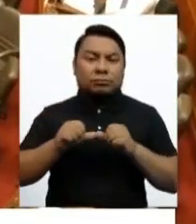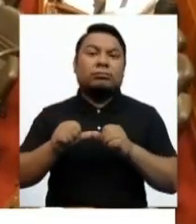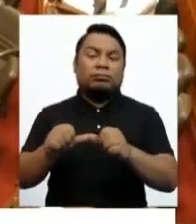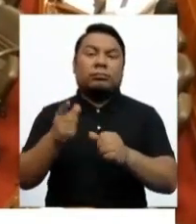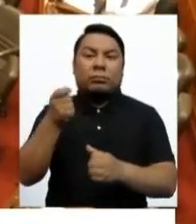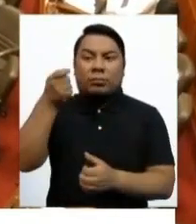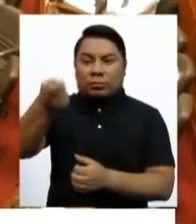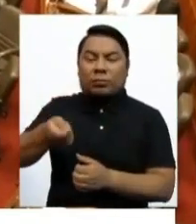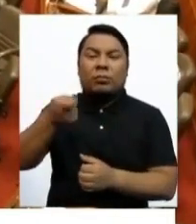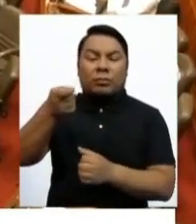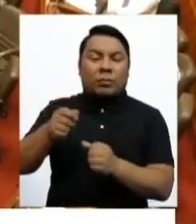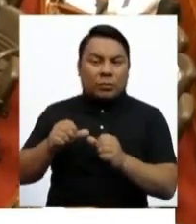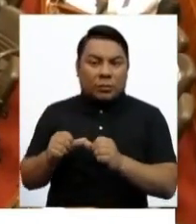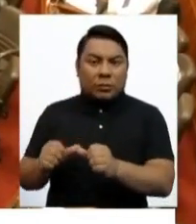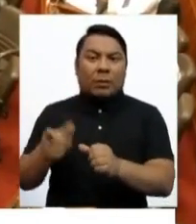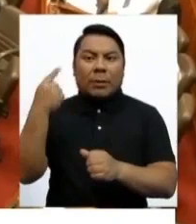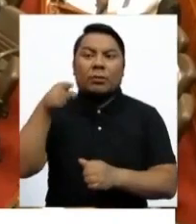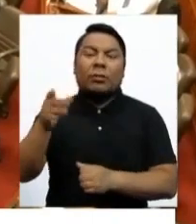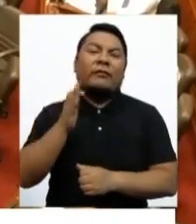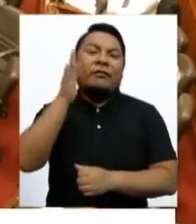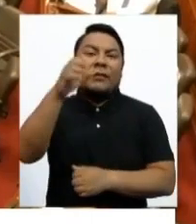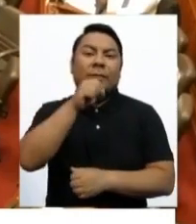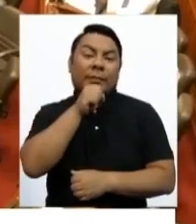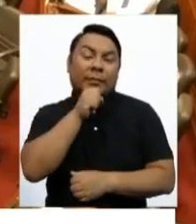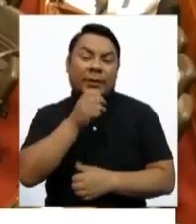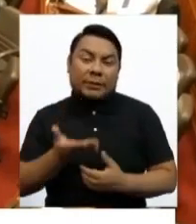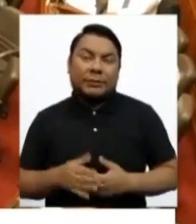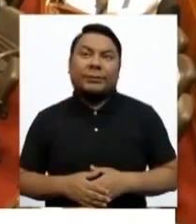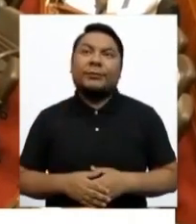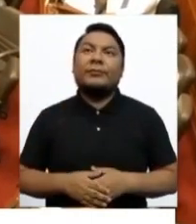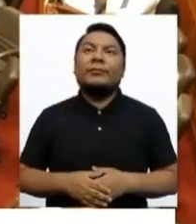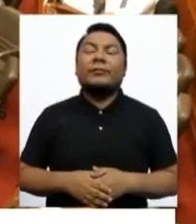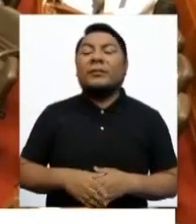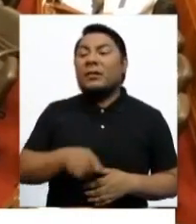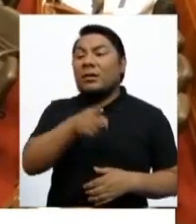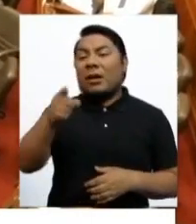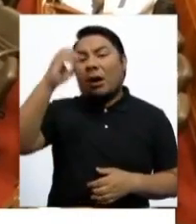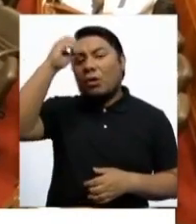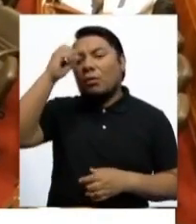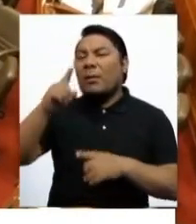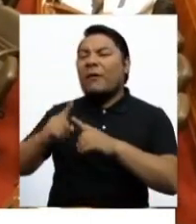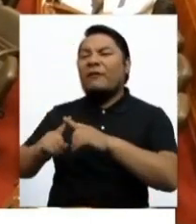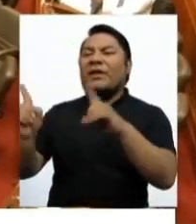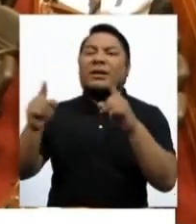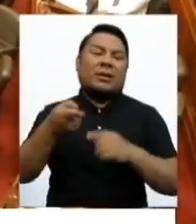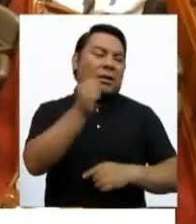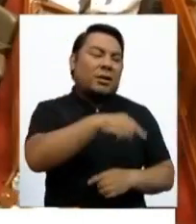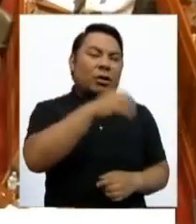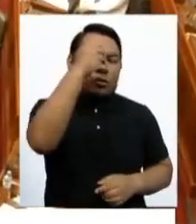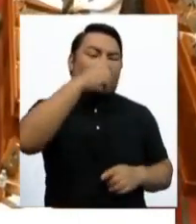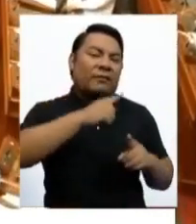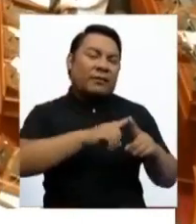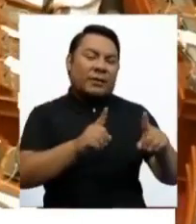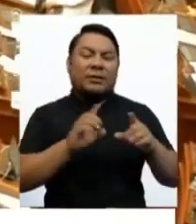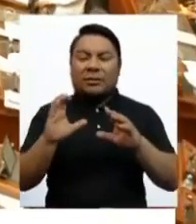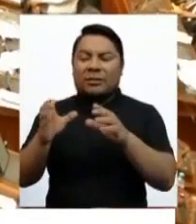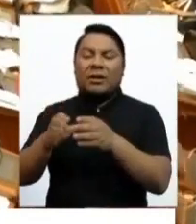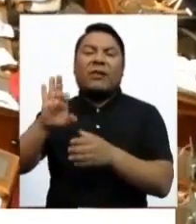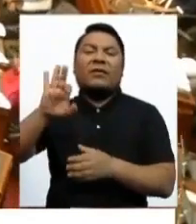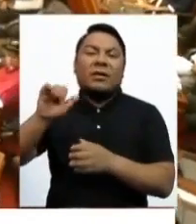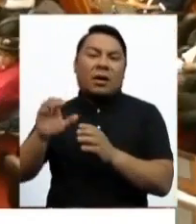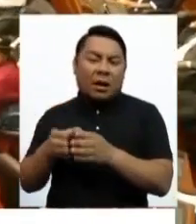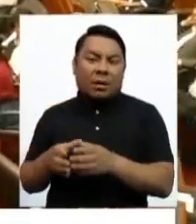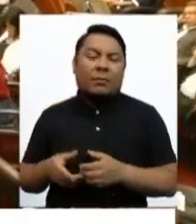fondos para su vejez. Bien, hay posiciones contrarias, sobre todo de la bancada del Frente